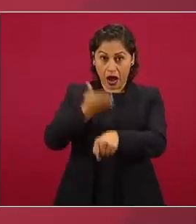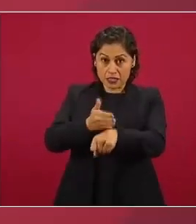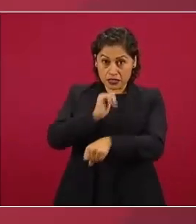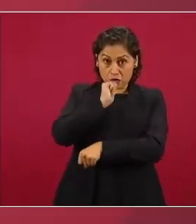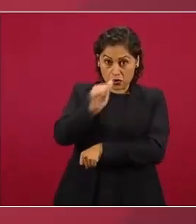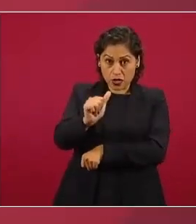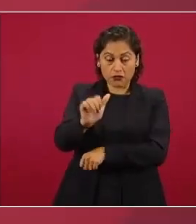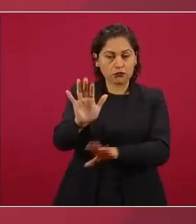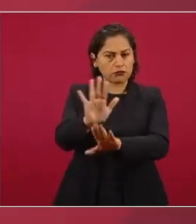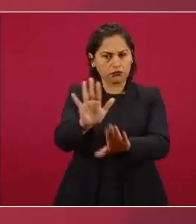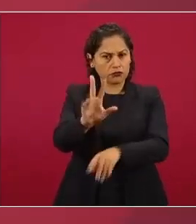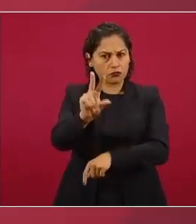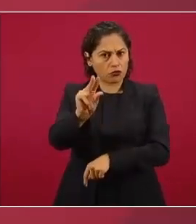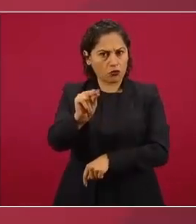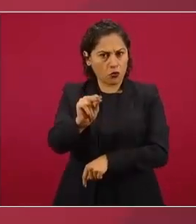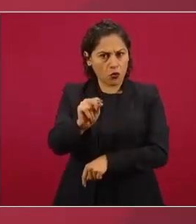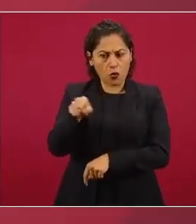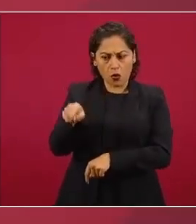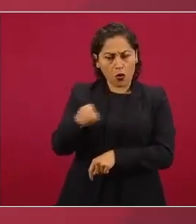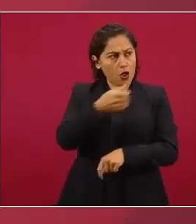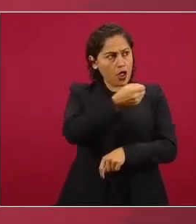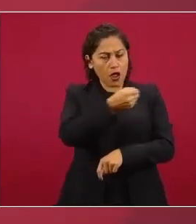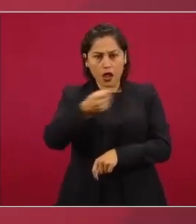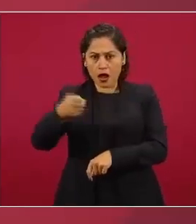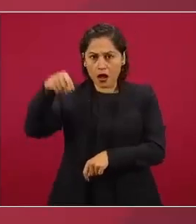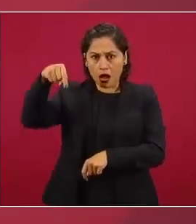que ya